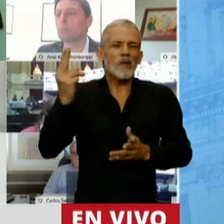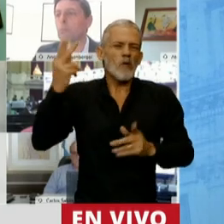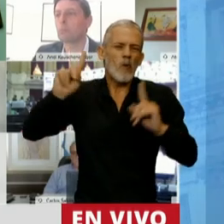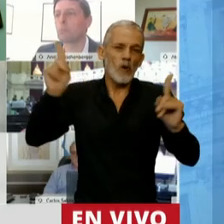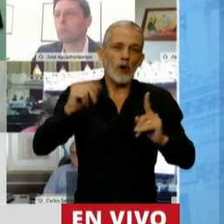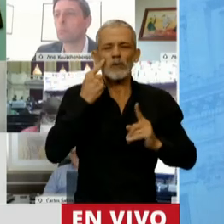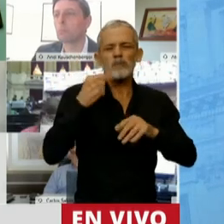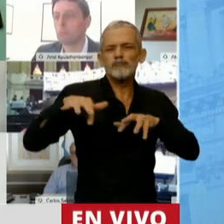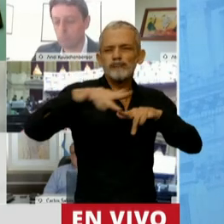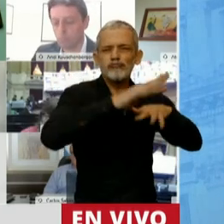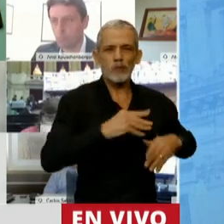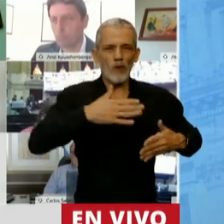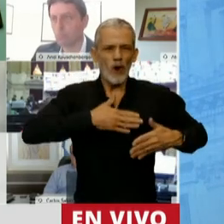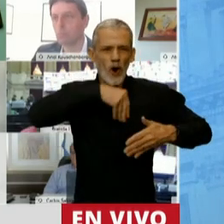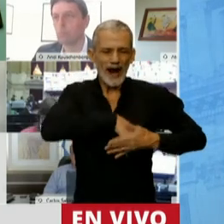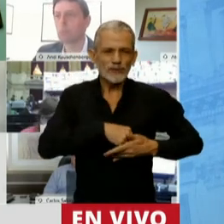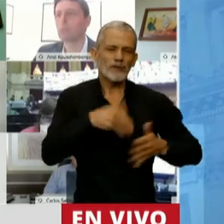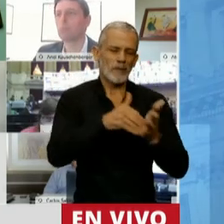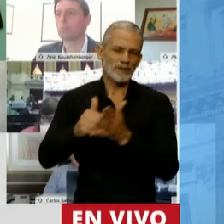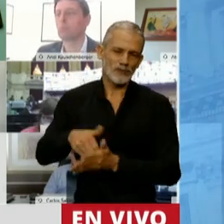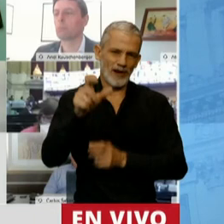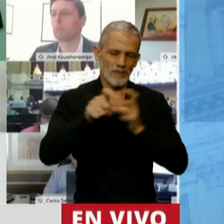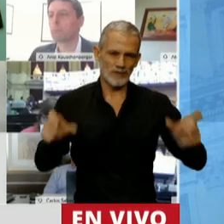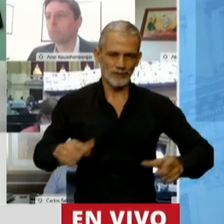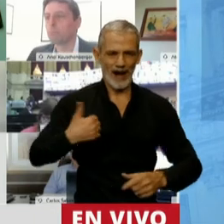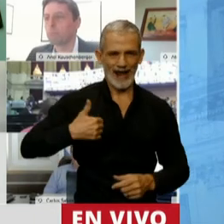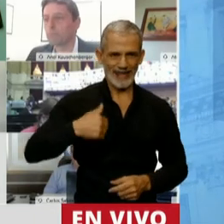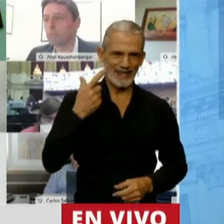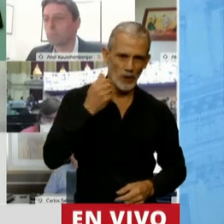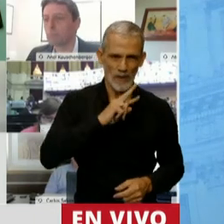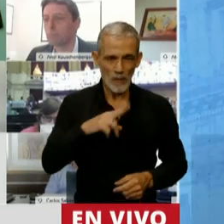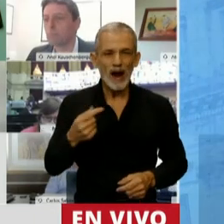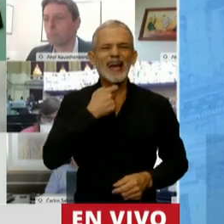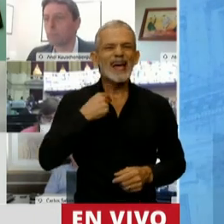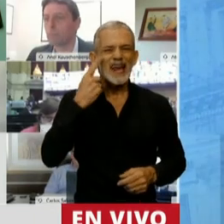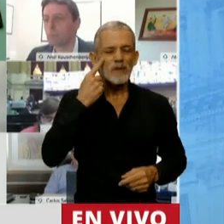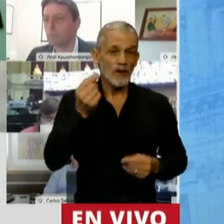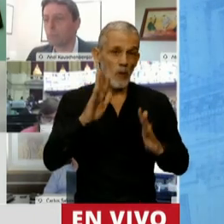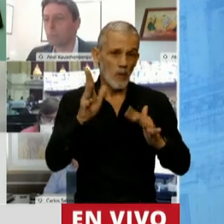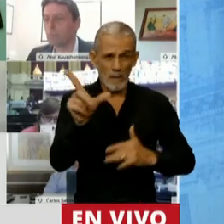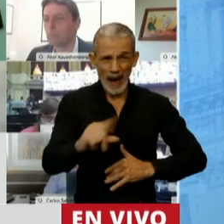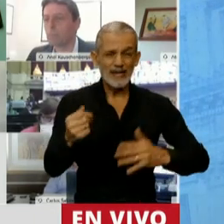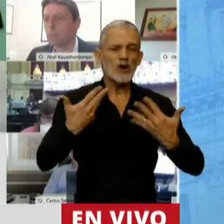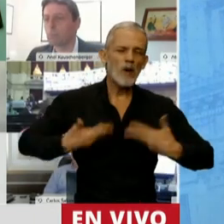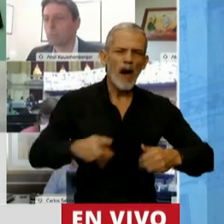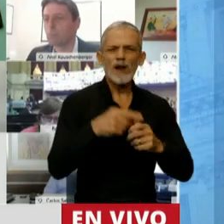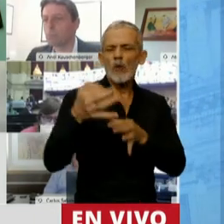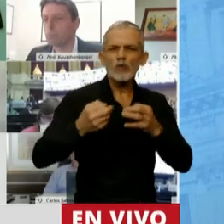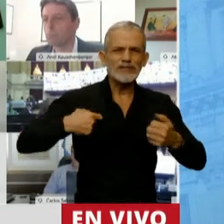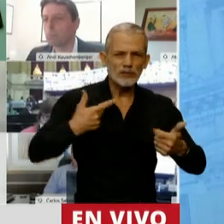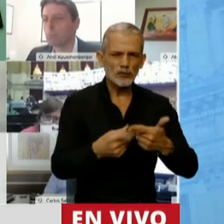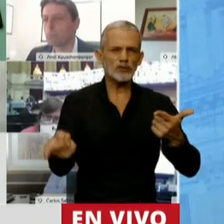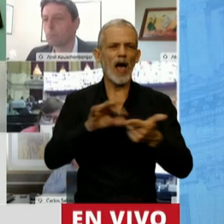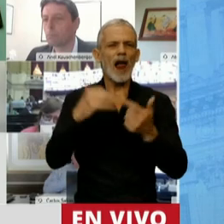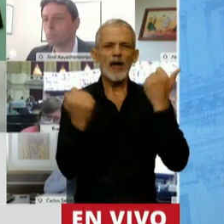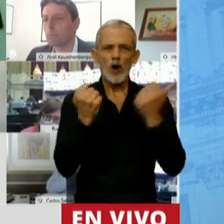Siempre están y estarán en el corazón de millones y millones de argentinos y argentinas que quieren vivir en un país normal con justicia social, soberanía